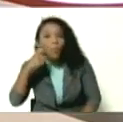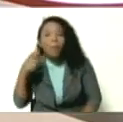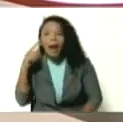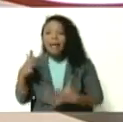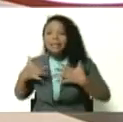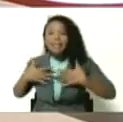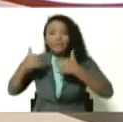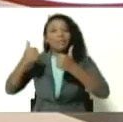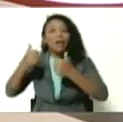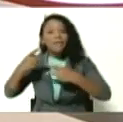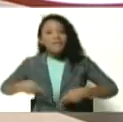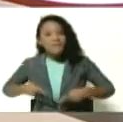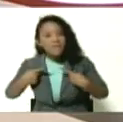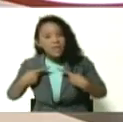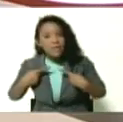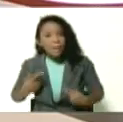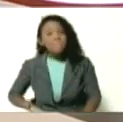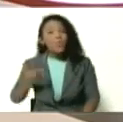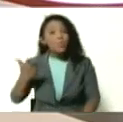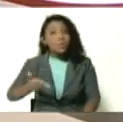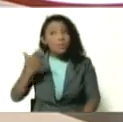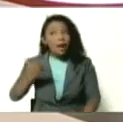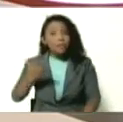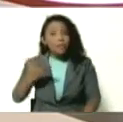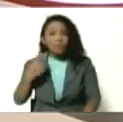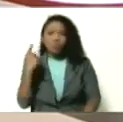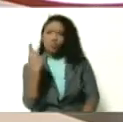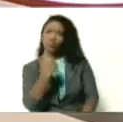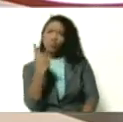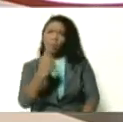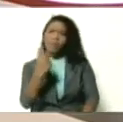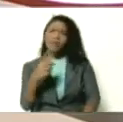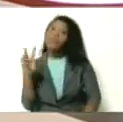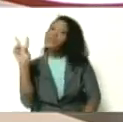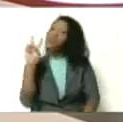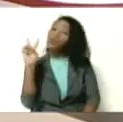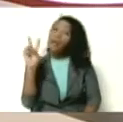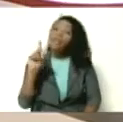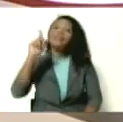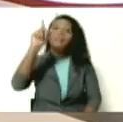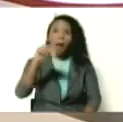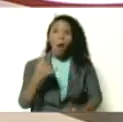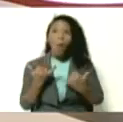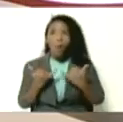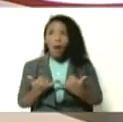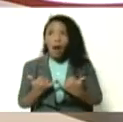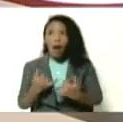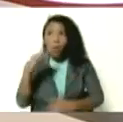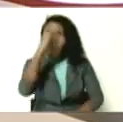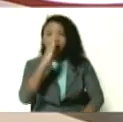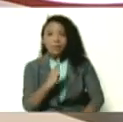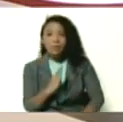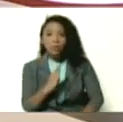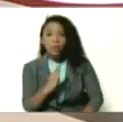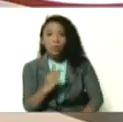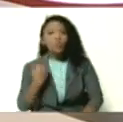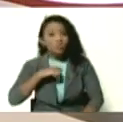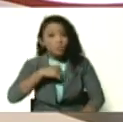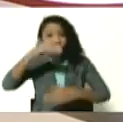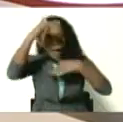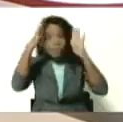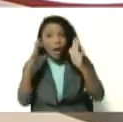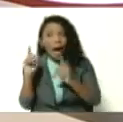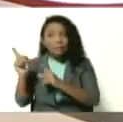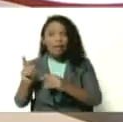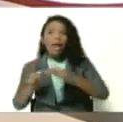salvar vidas y lo más importante es no solamente a los venezolanos sino ahora también a los brasileños. Estaremos atentos a esta